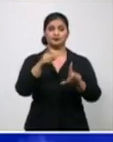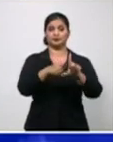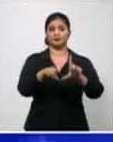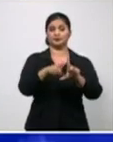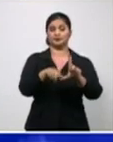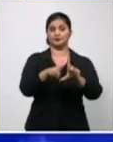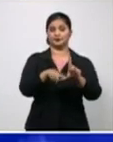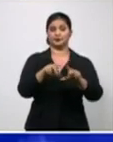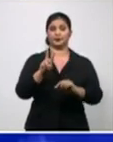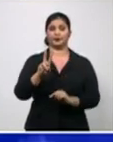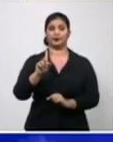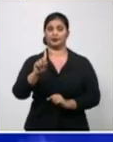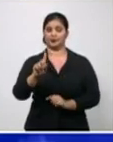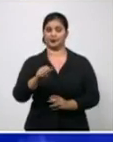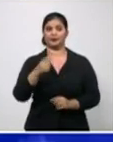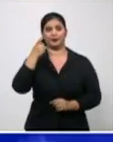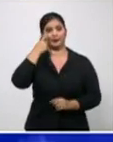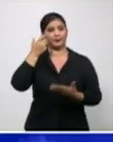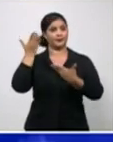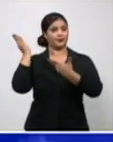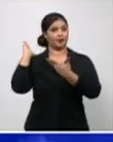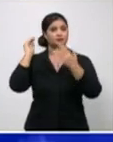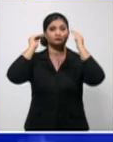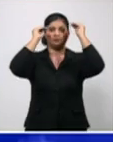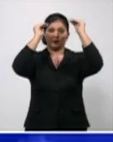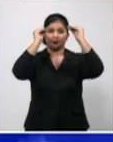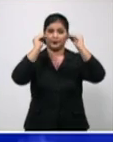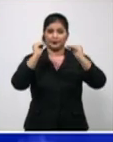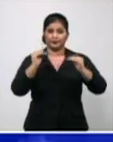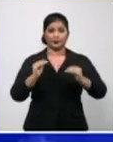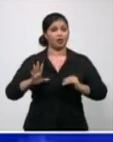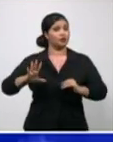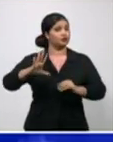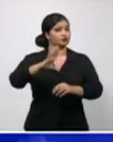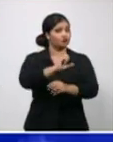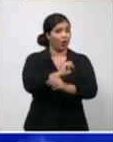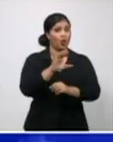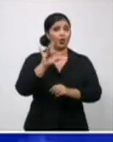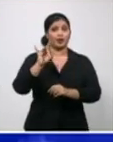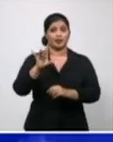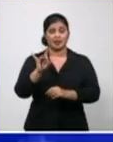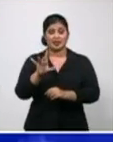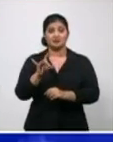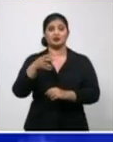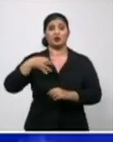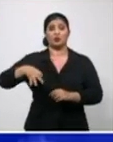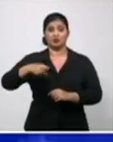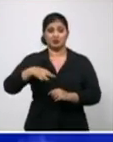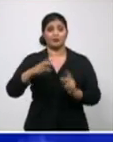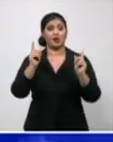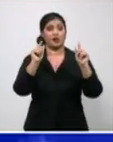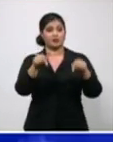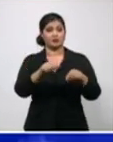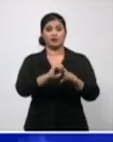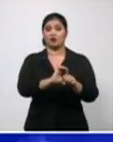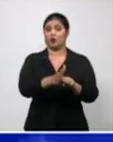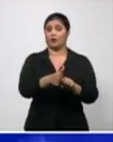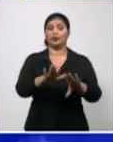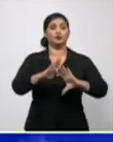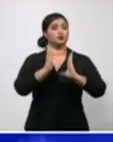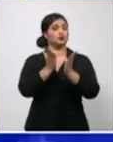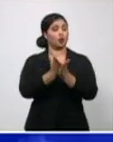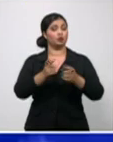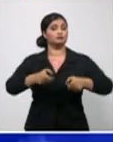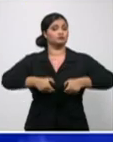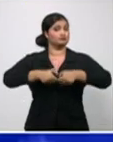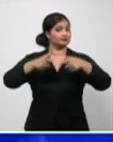veintiuno. Como ven, todos los municipios, además, todos con una cifra bastante elevada,